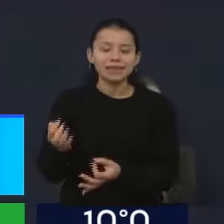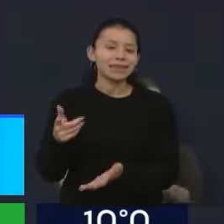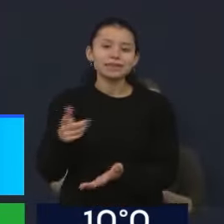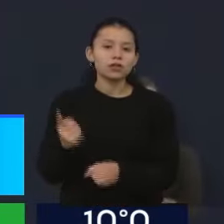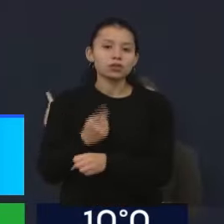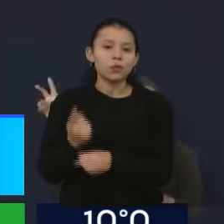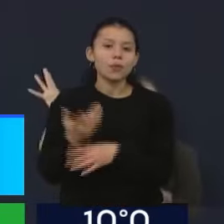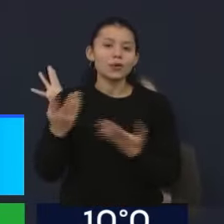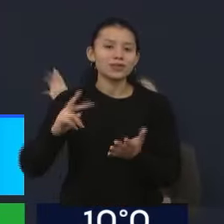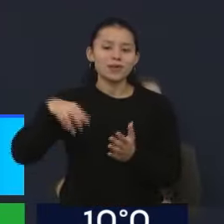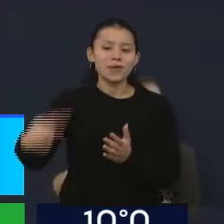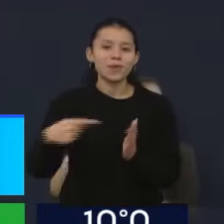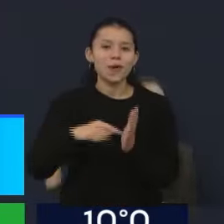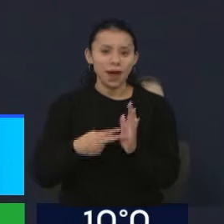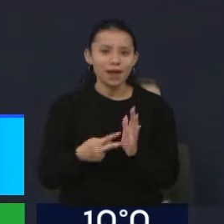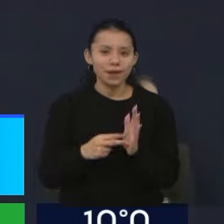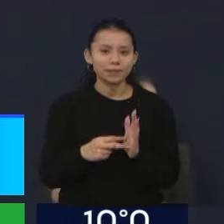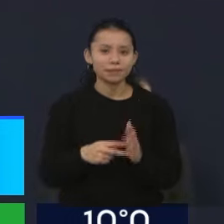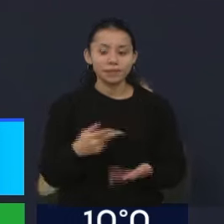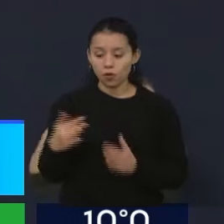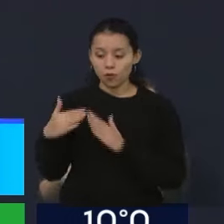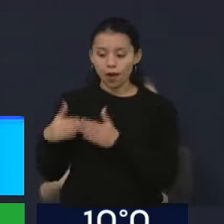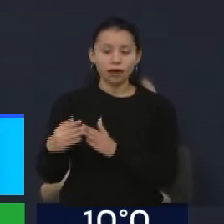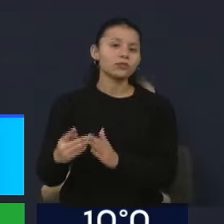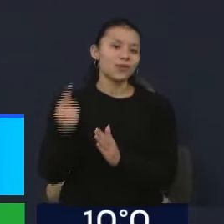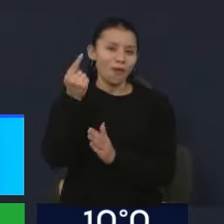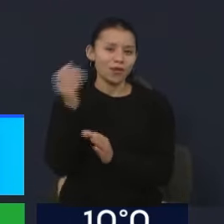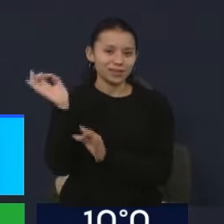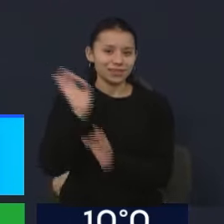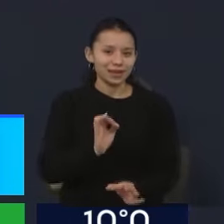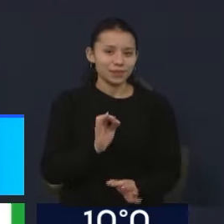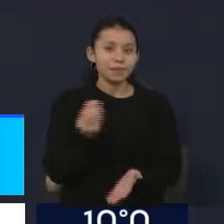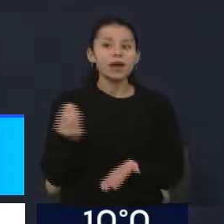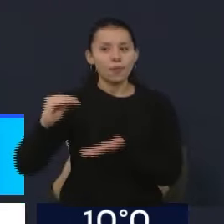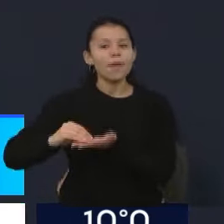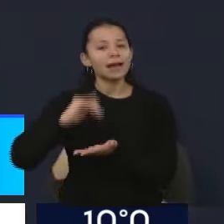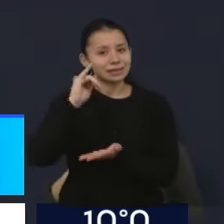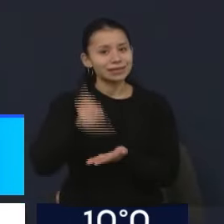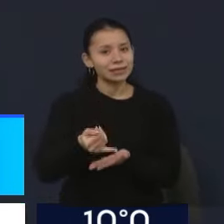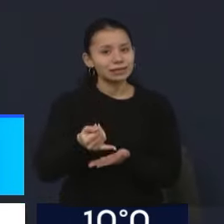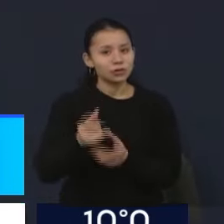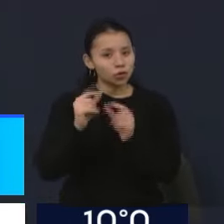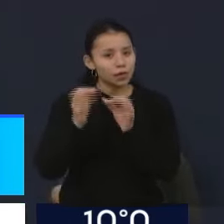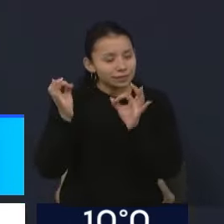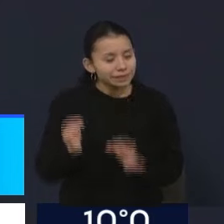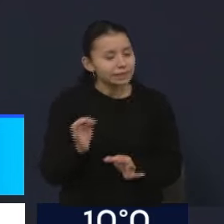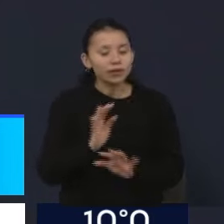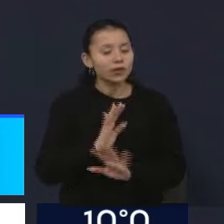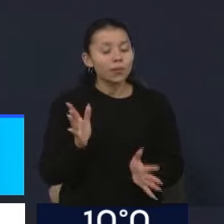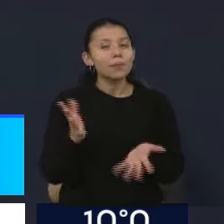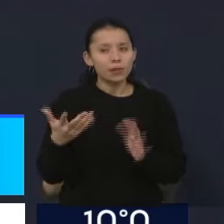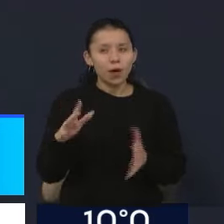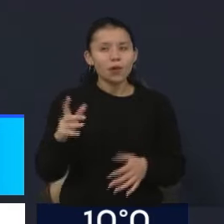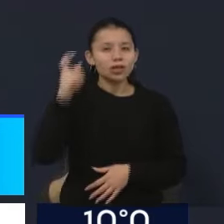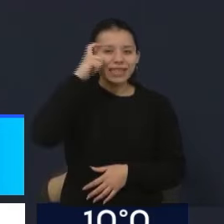barco, de este primer barco, por supuesto que ya hay otros, creo que son, no recuerdo el número, pero hay otra decena de barcos que por